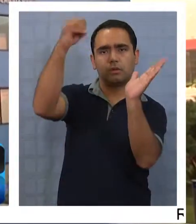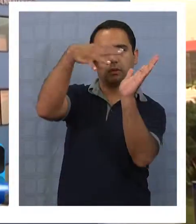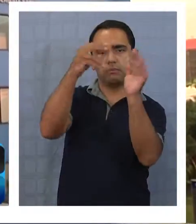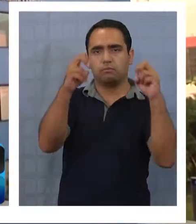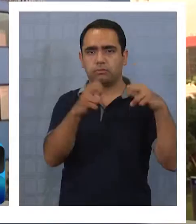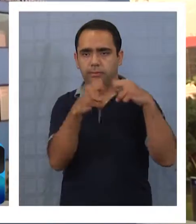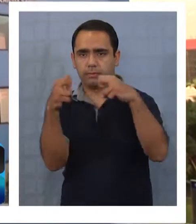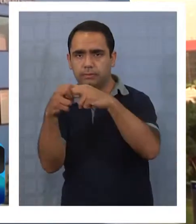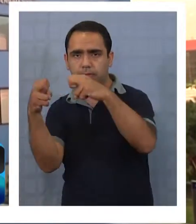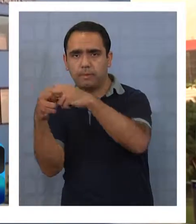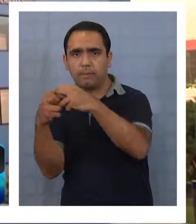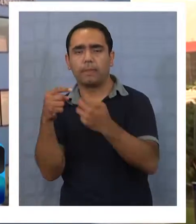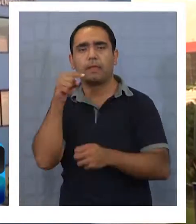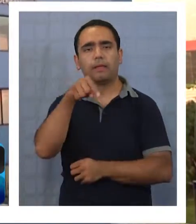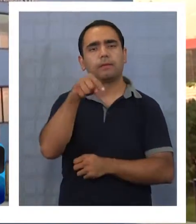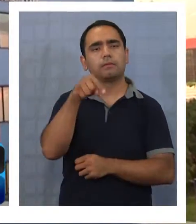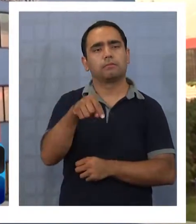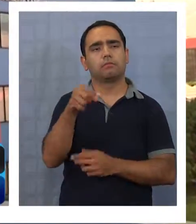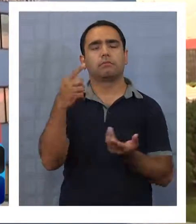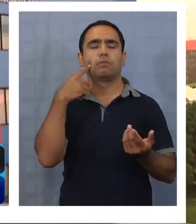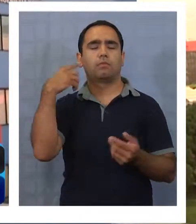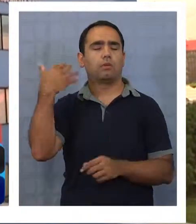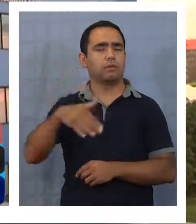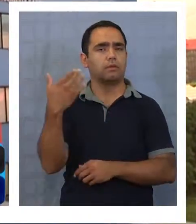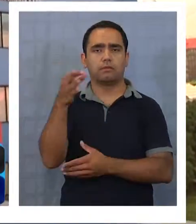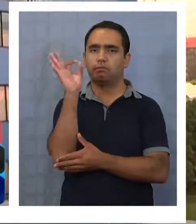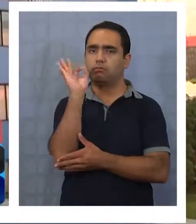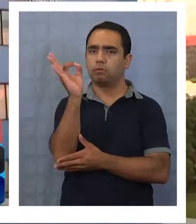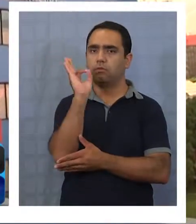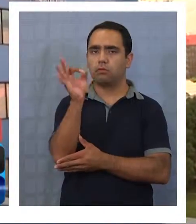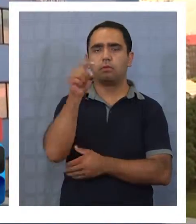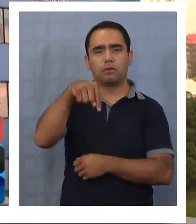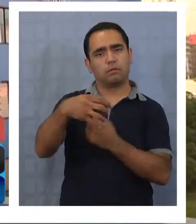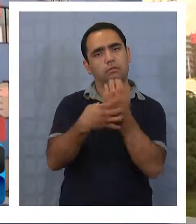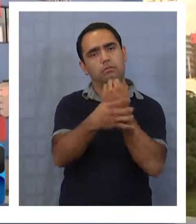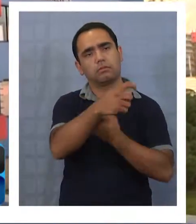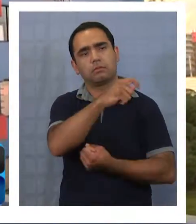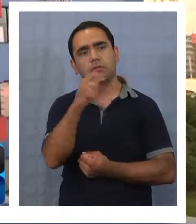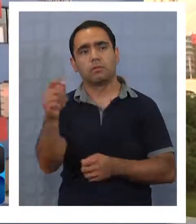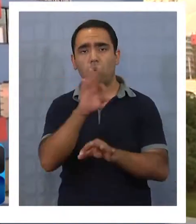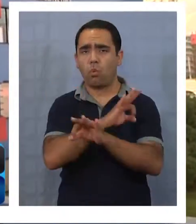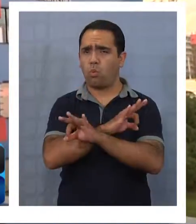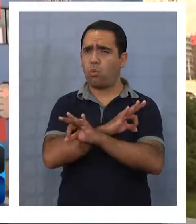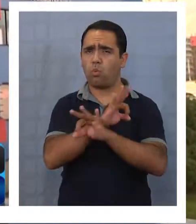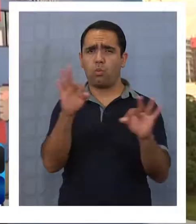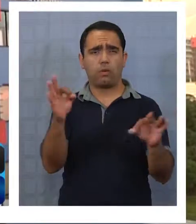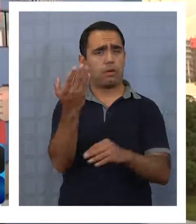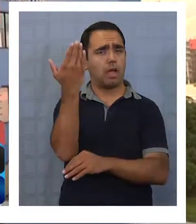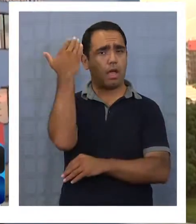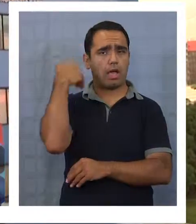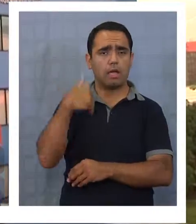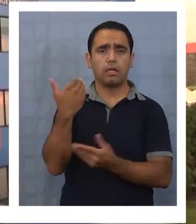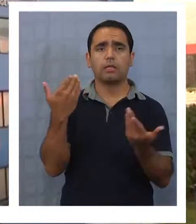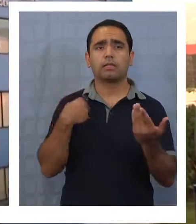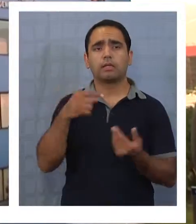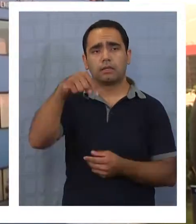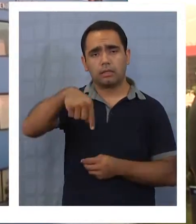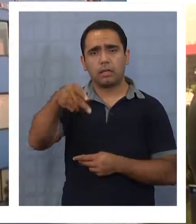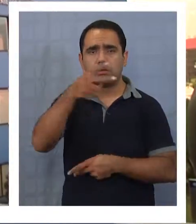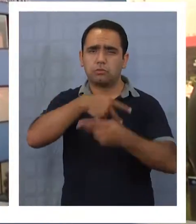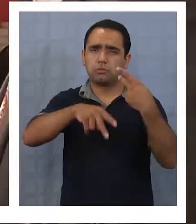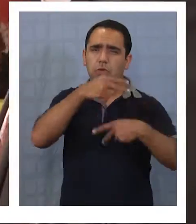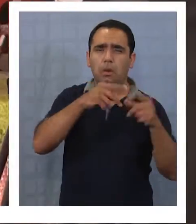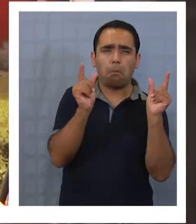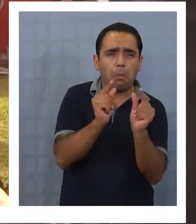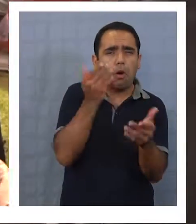de la industria solar en Tarapacá es una jornada importantísima para la región. Nunca, o muy pocas veces en la